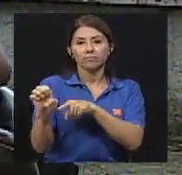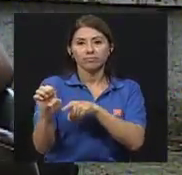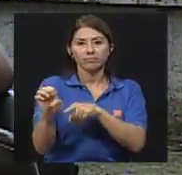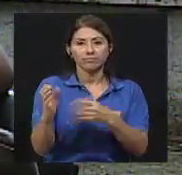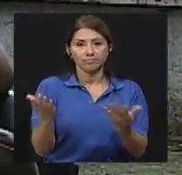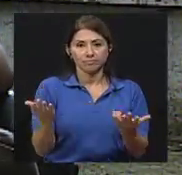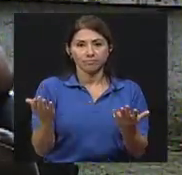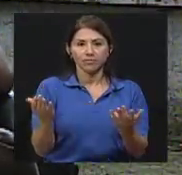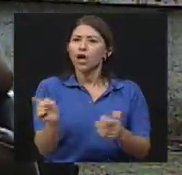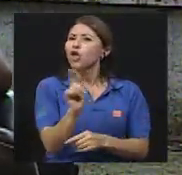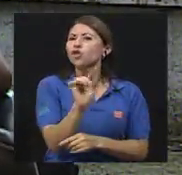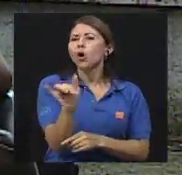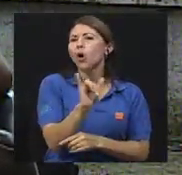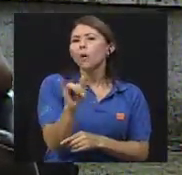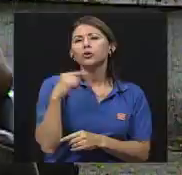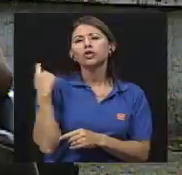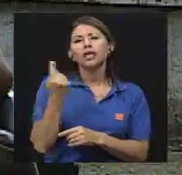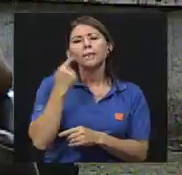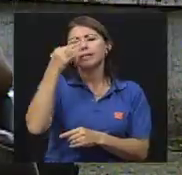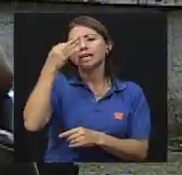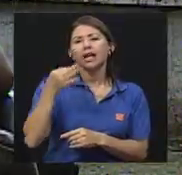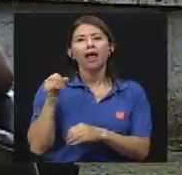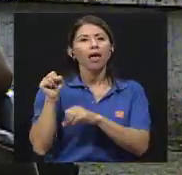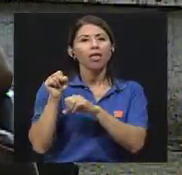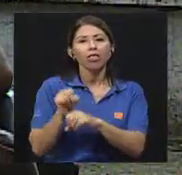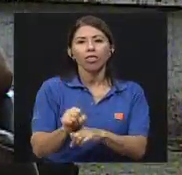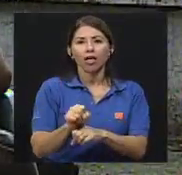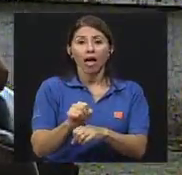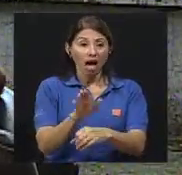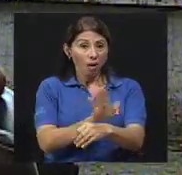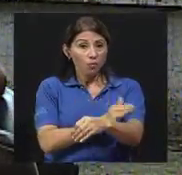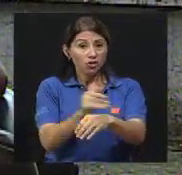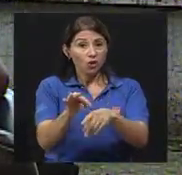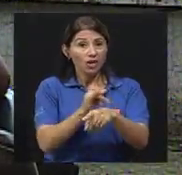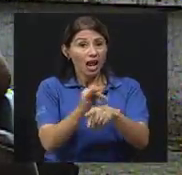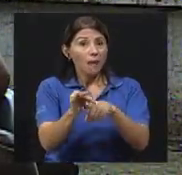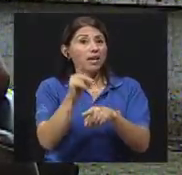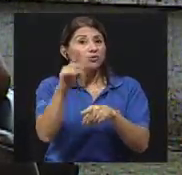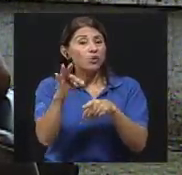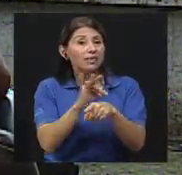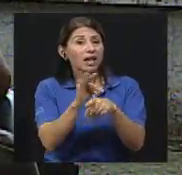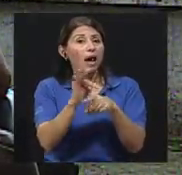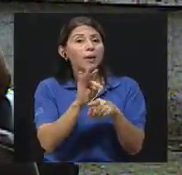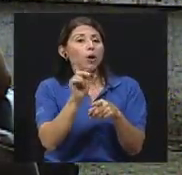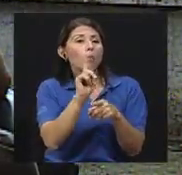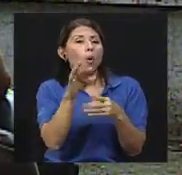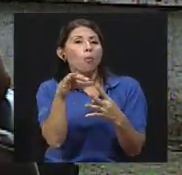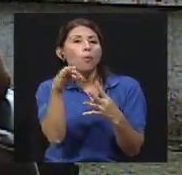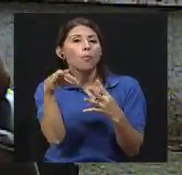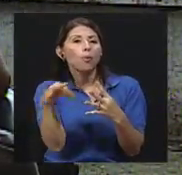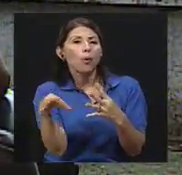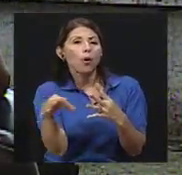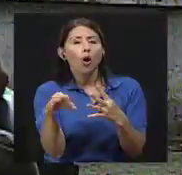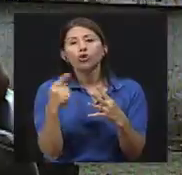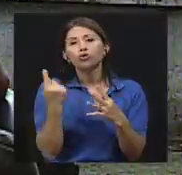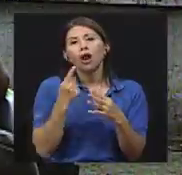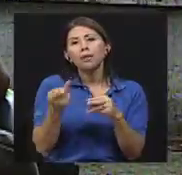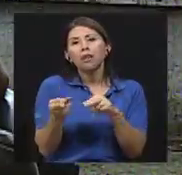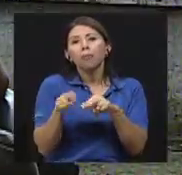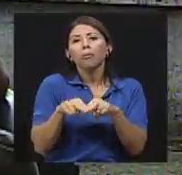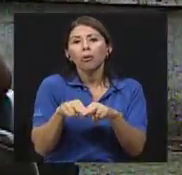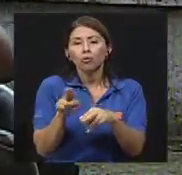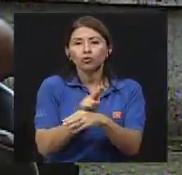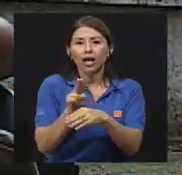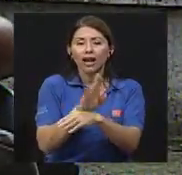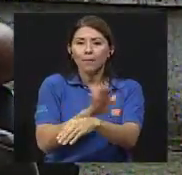¿verdad? Este, no como usualmente siempre se cree que musicoterapia es una terapia alternativa o que es nada más usar la